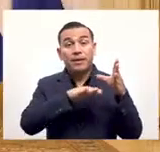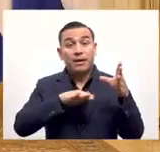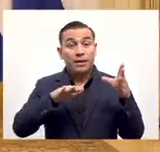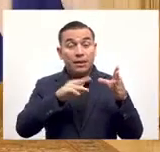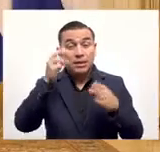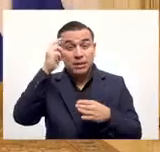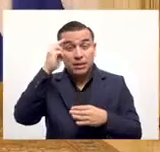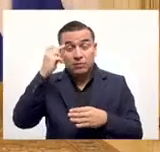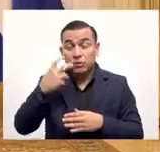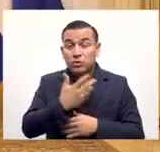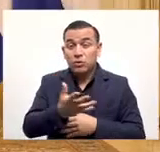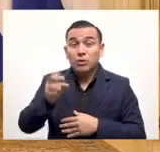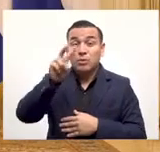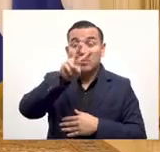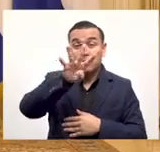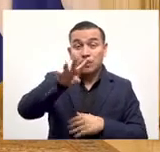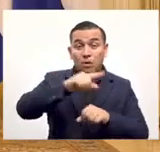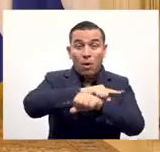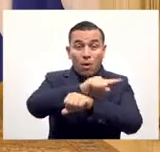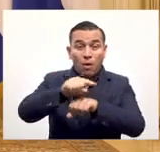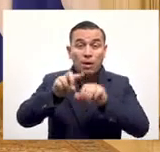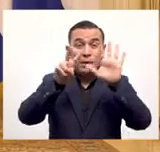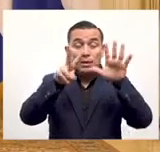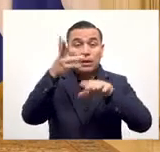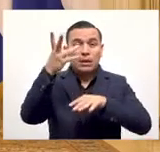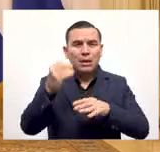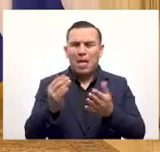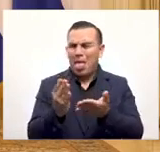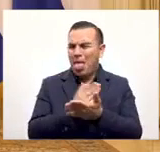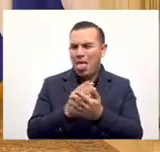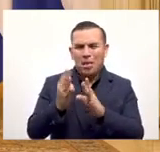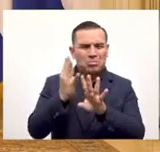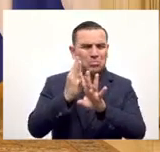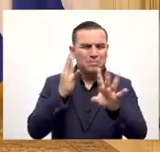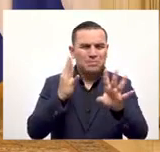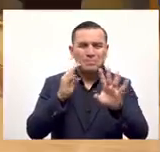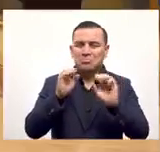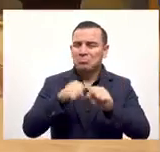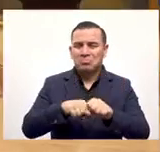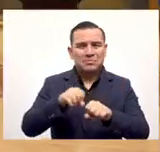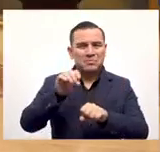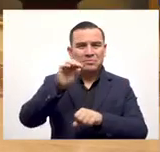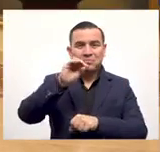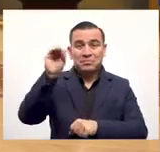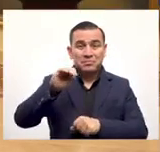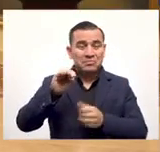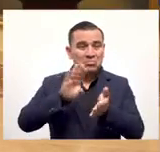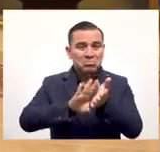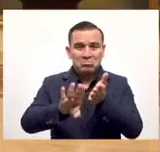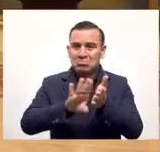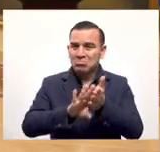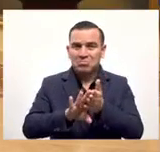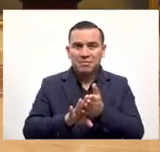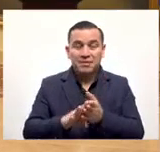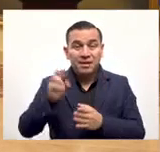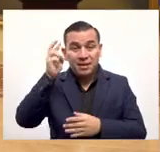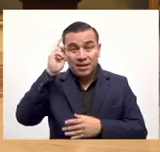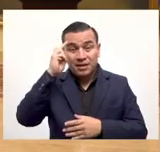es totalmente instantáneo 24 7 no hay mínimo si no hay que hacer fila si no hay intermediarios por eso esto hace